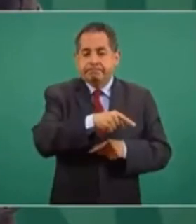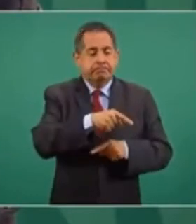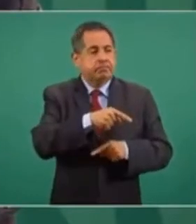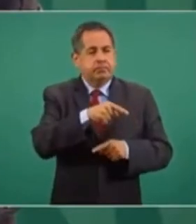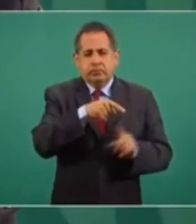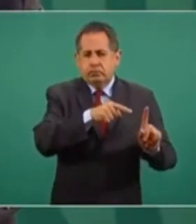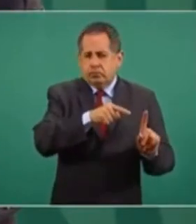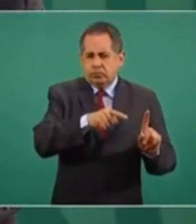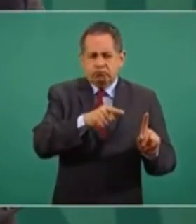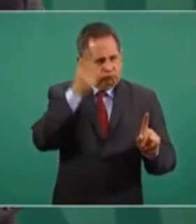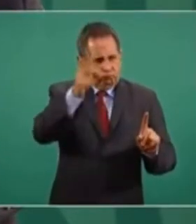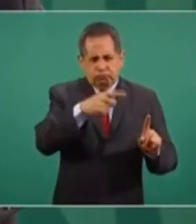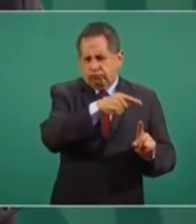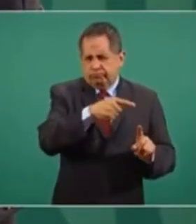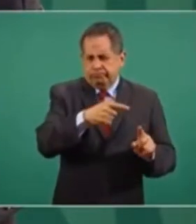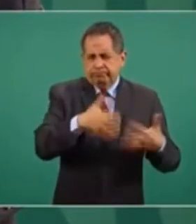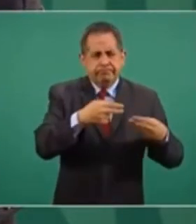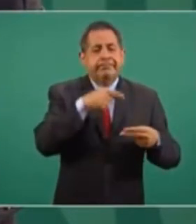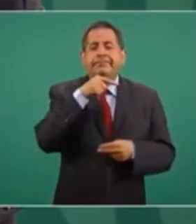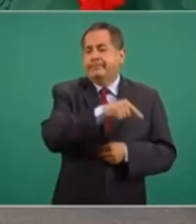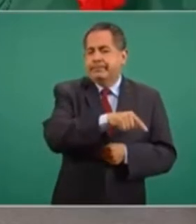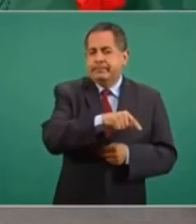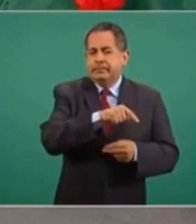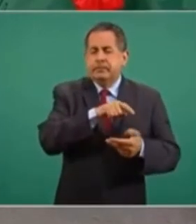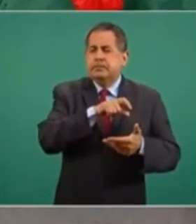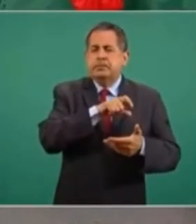uno de los empresarios que adquirió